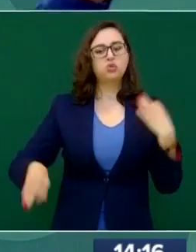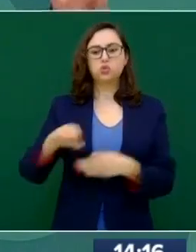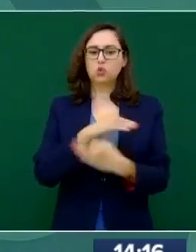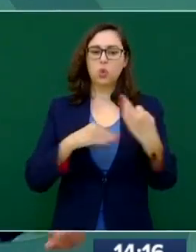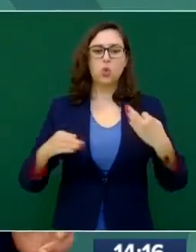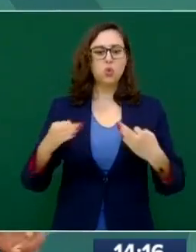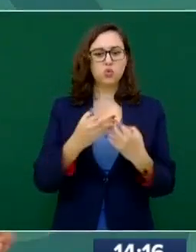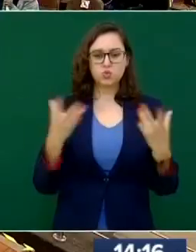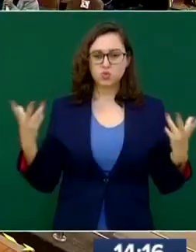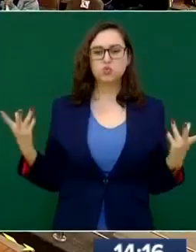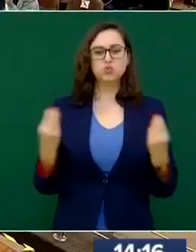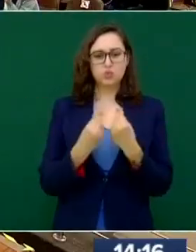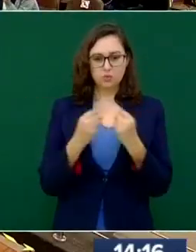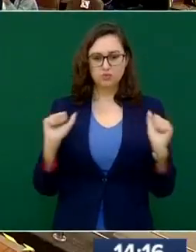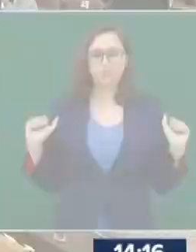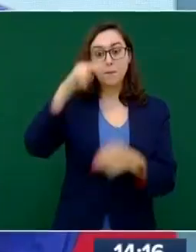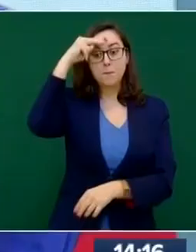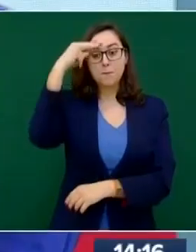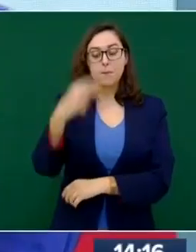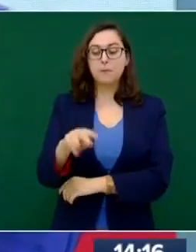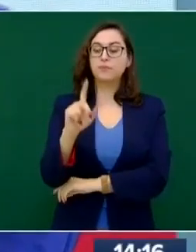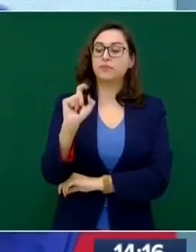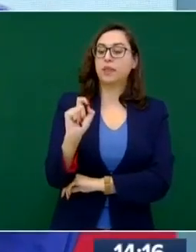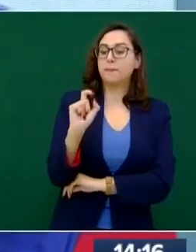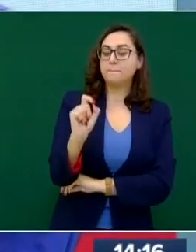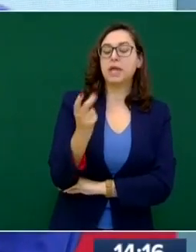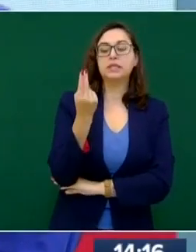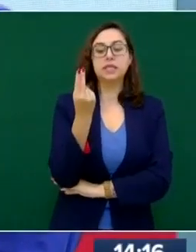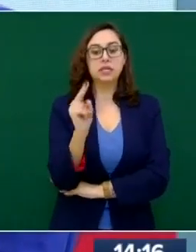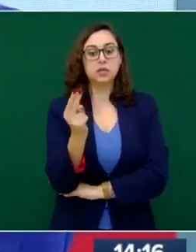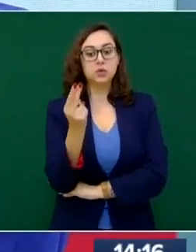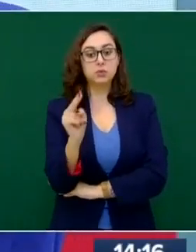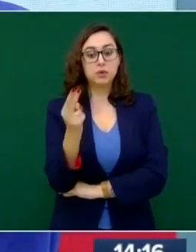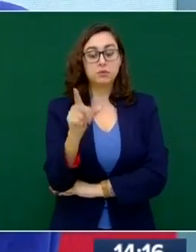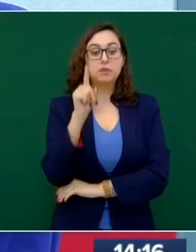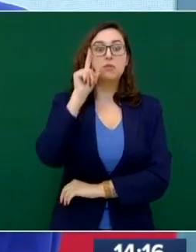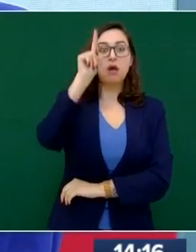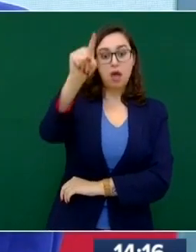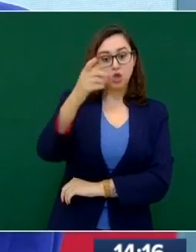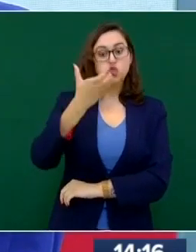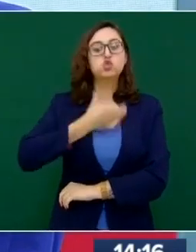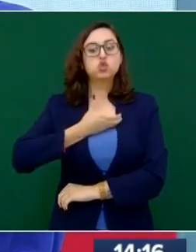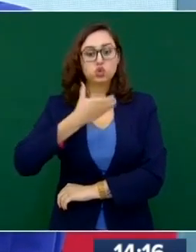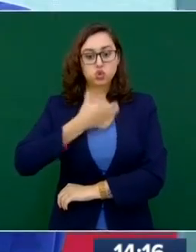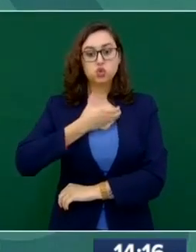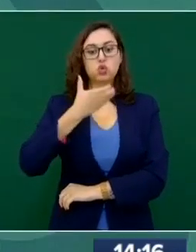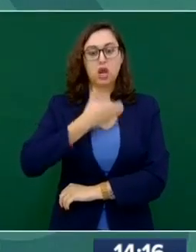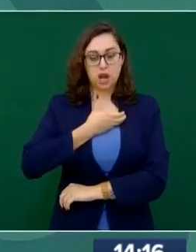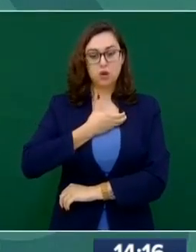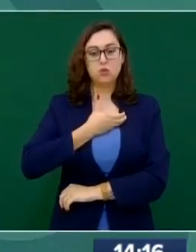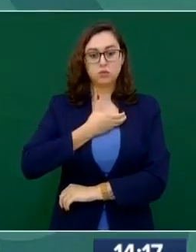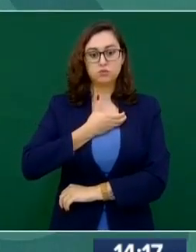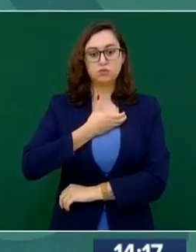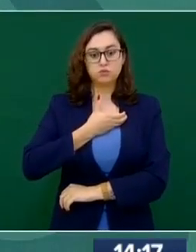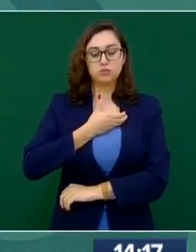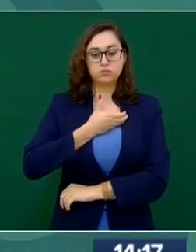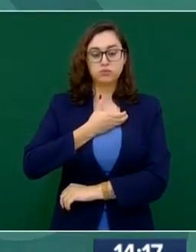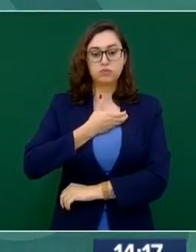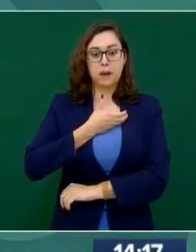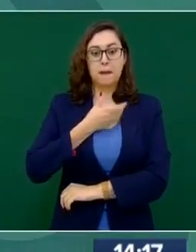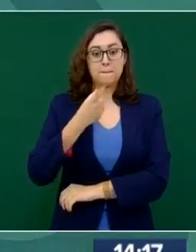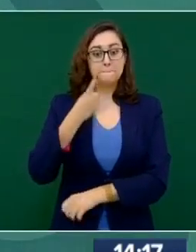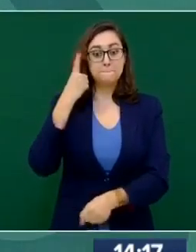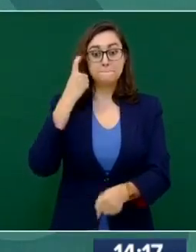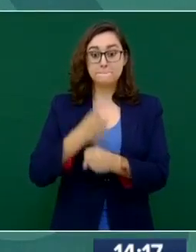reunirnos. Ya hace falta congregarnos, dice el presidente, ya lo escuchó, el 20 de noviembre sí habrá evento en el